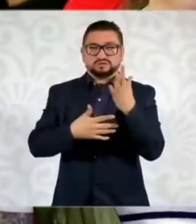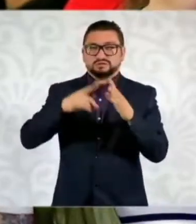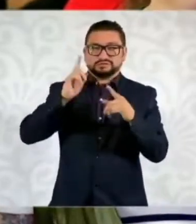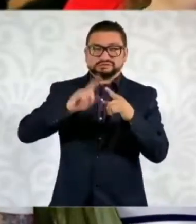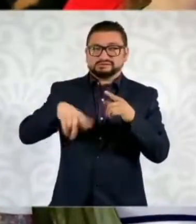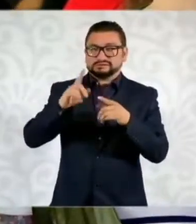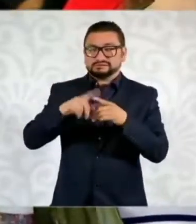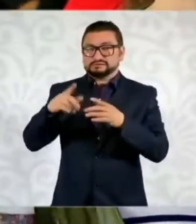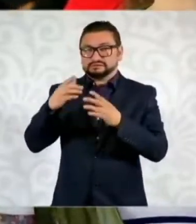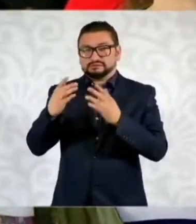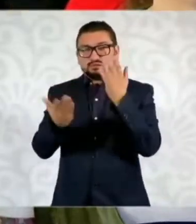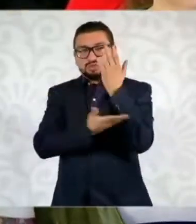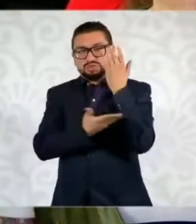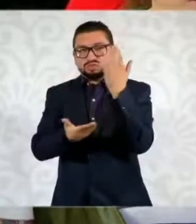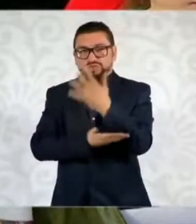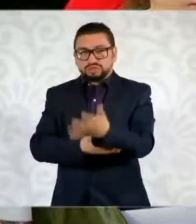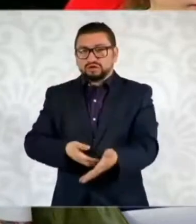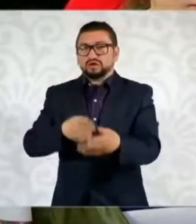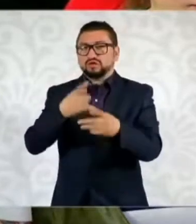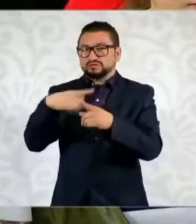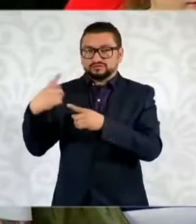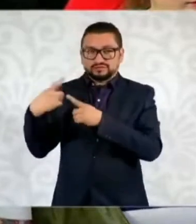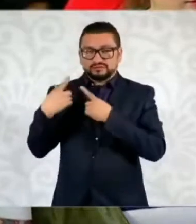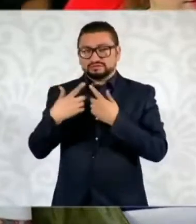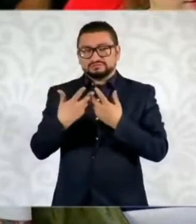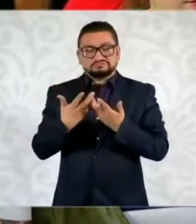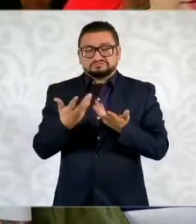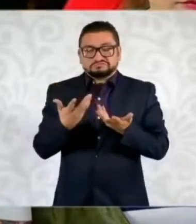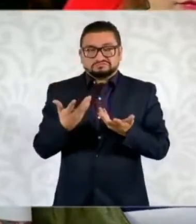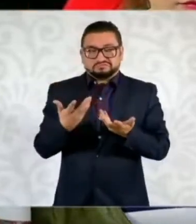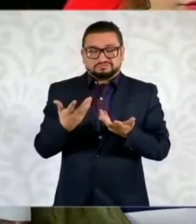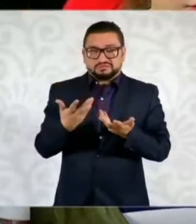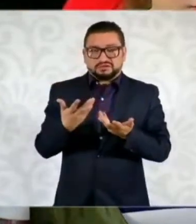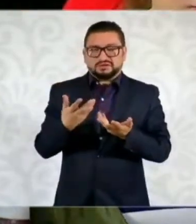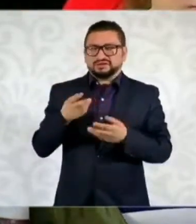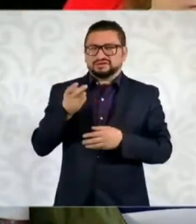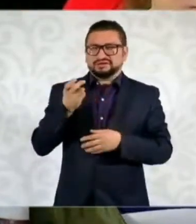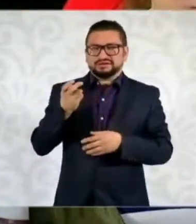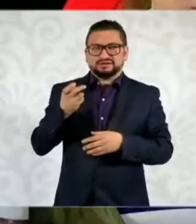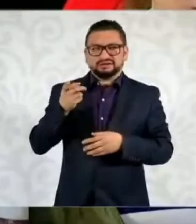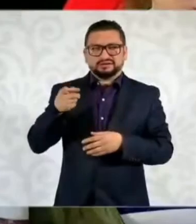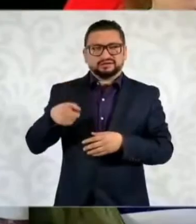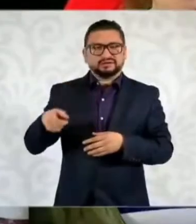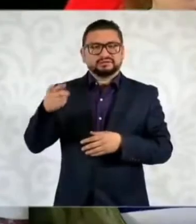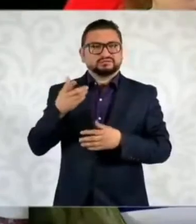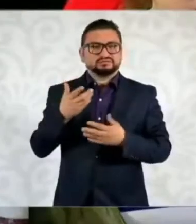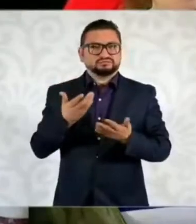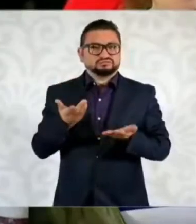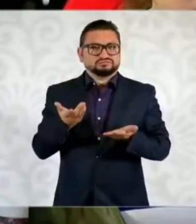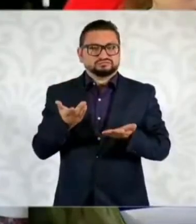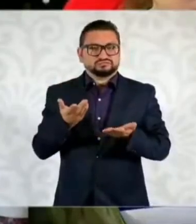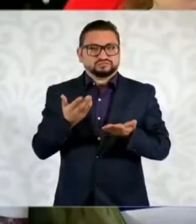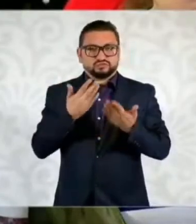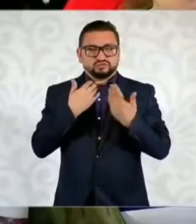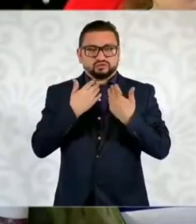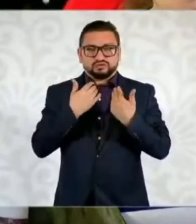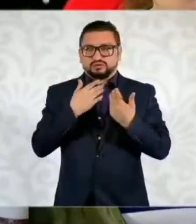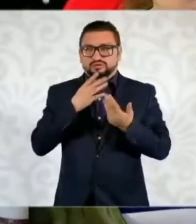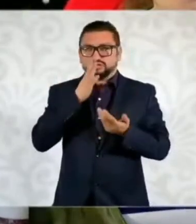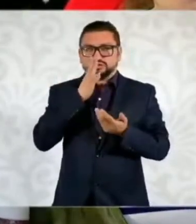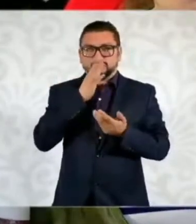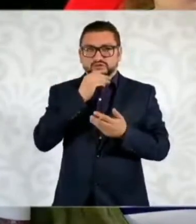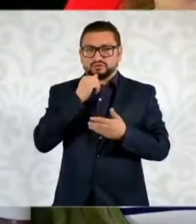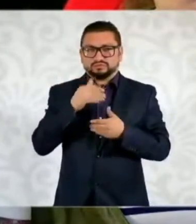y esas cosas que no tenían, vaya, no se puede